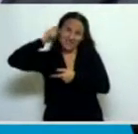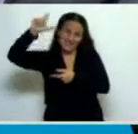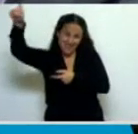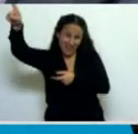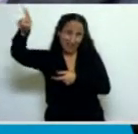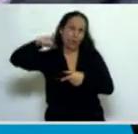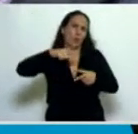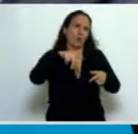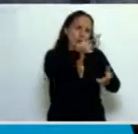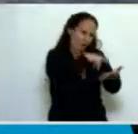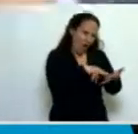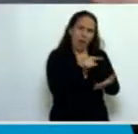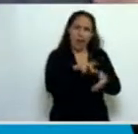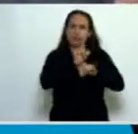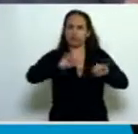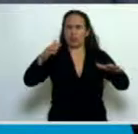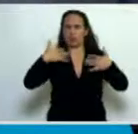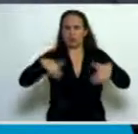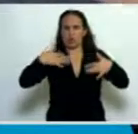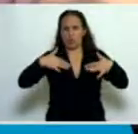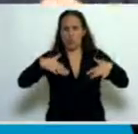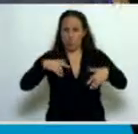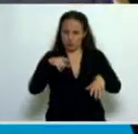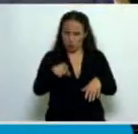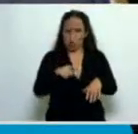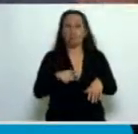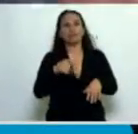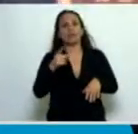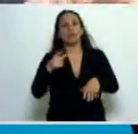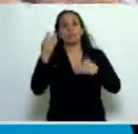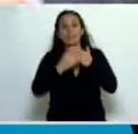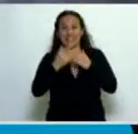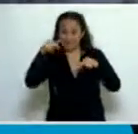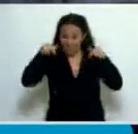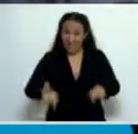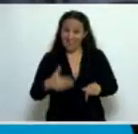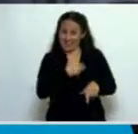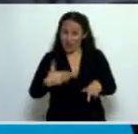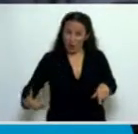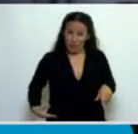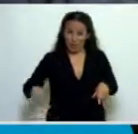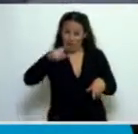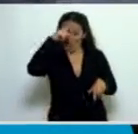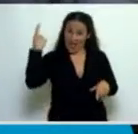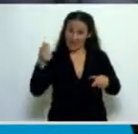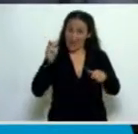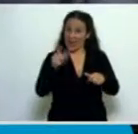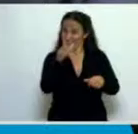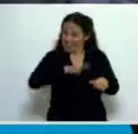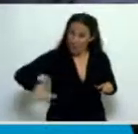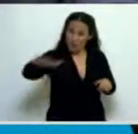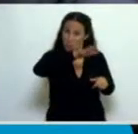información y de esa manera entendiendo el Ministro de este gobierno nacional y popular que